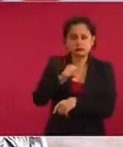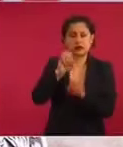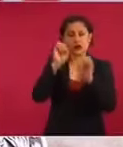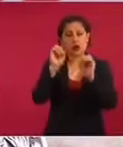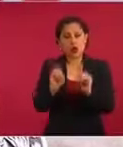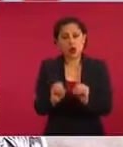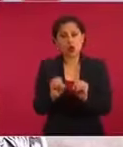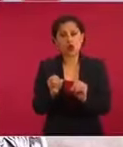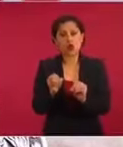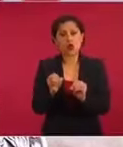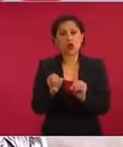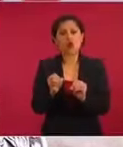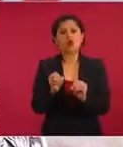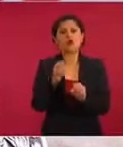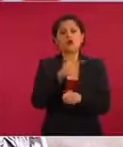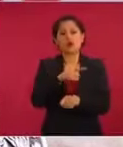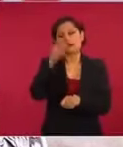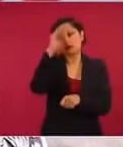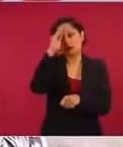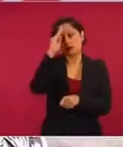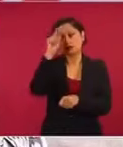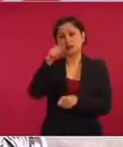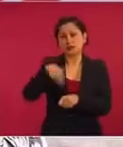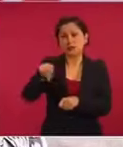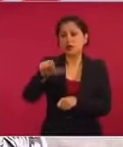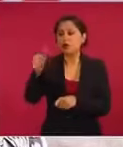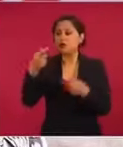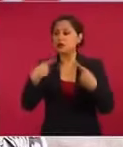albañiles, a trabajadores